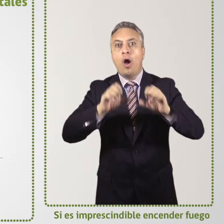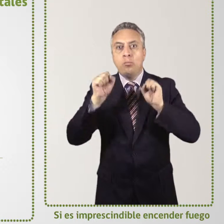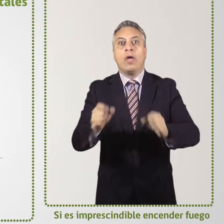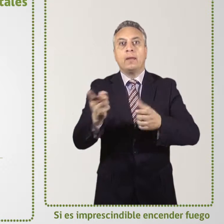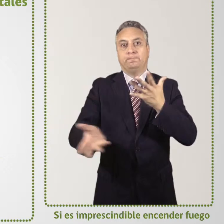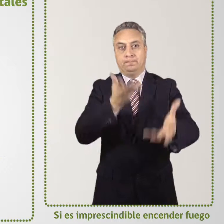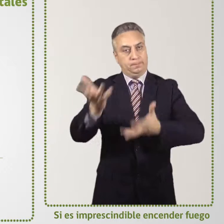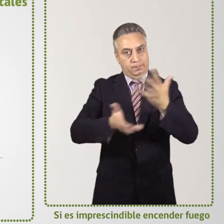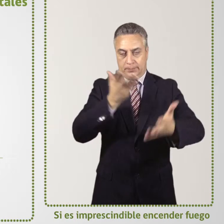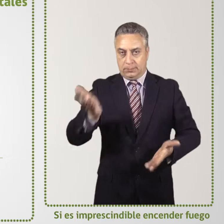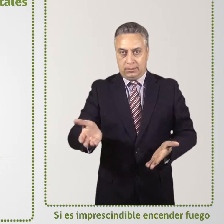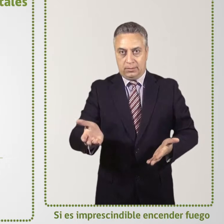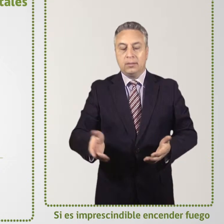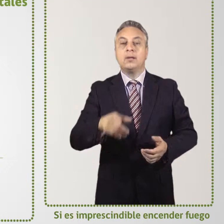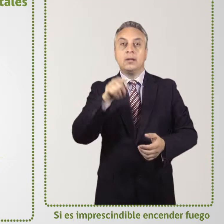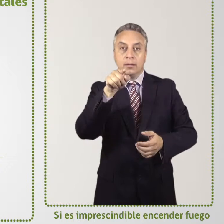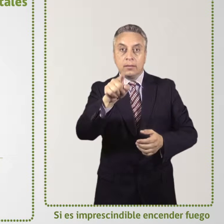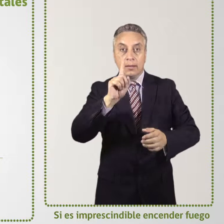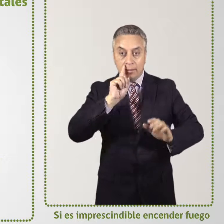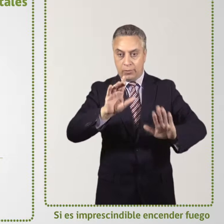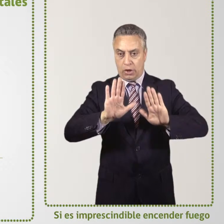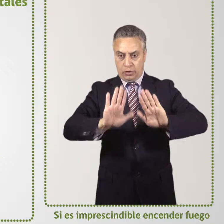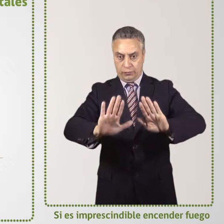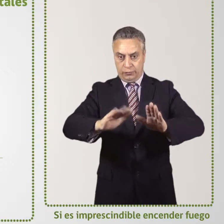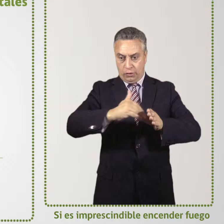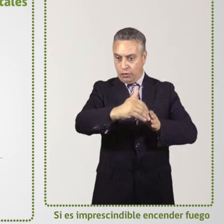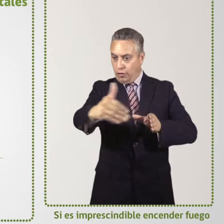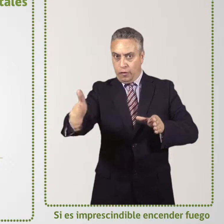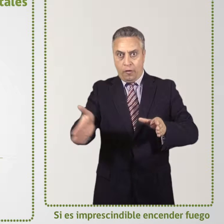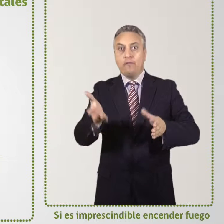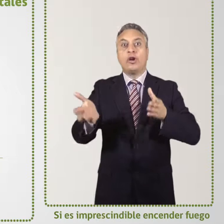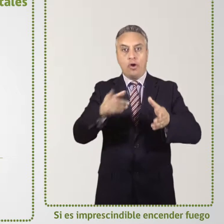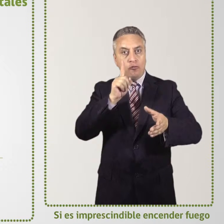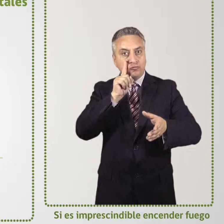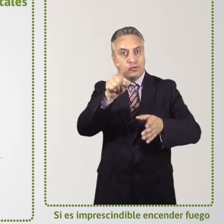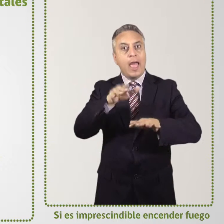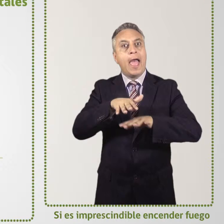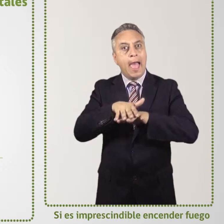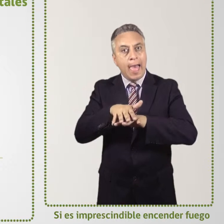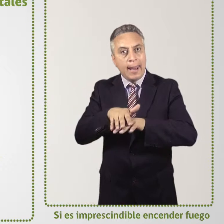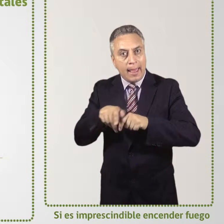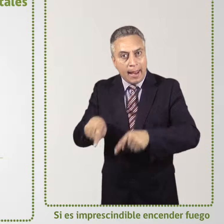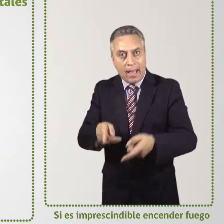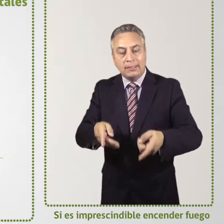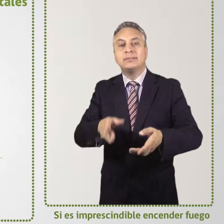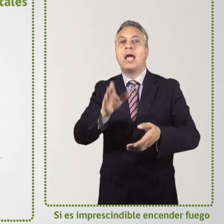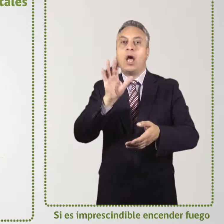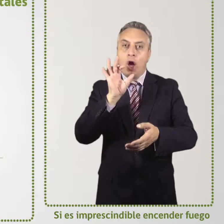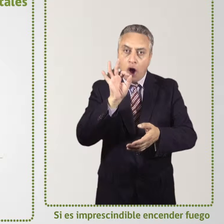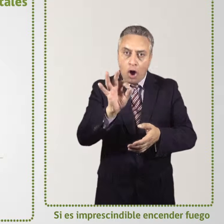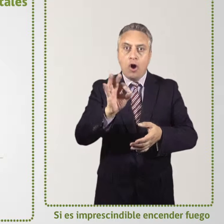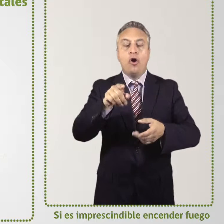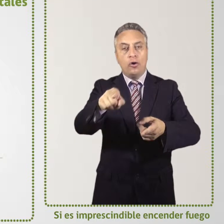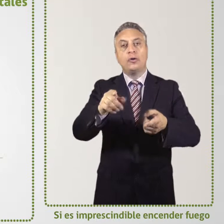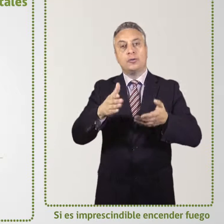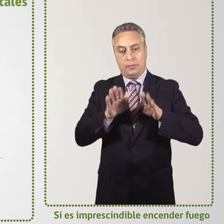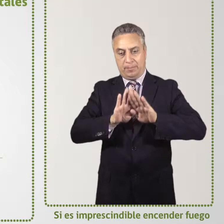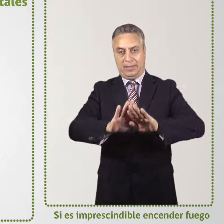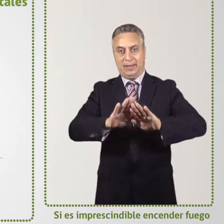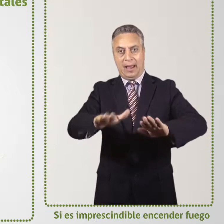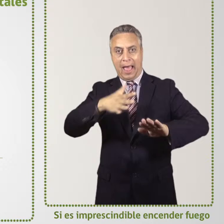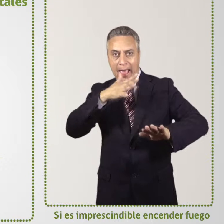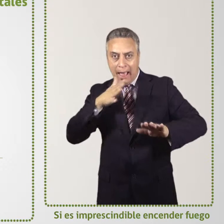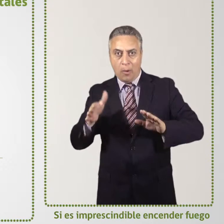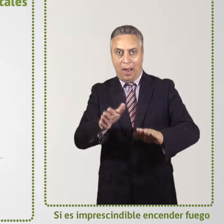árboles o elementos que puedan arder. Delimita la zona del fuego. Considera arena, ladrillos, zanjas para